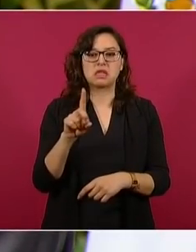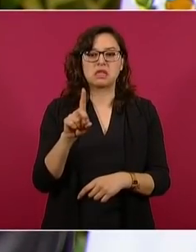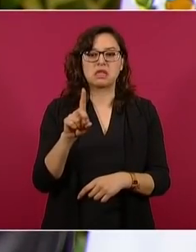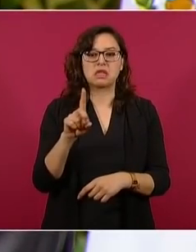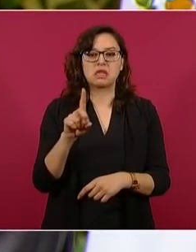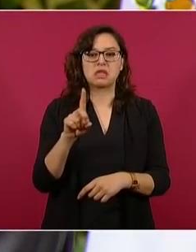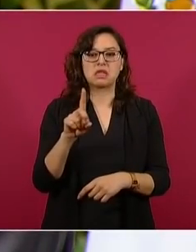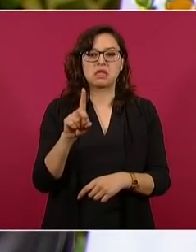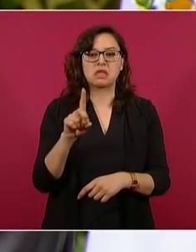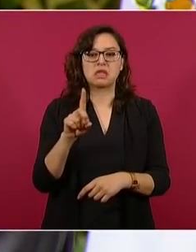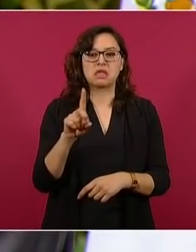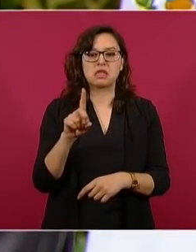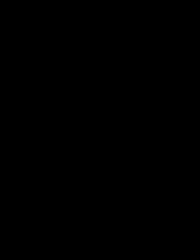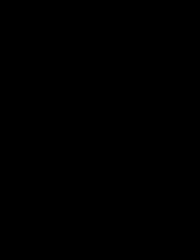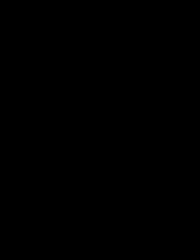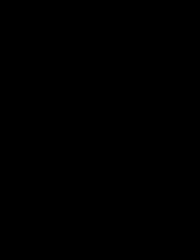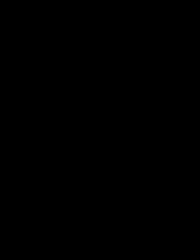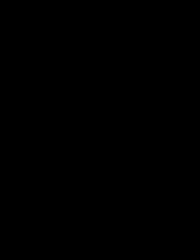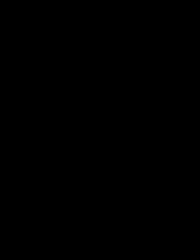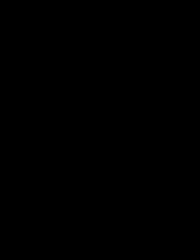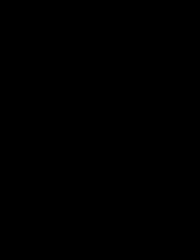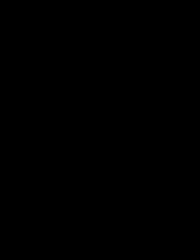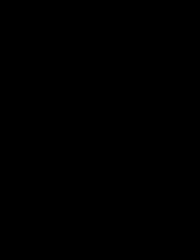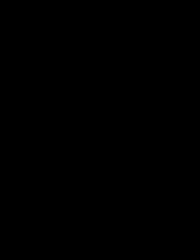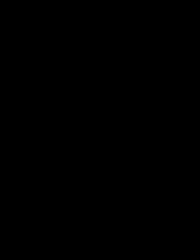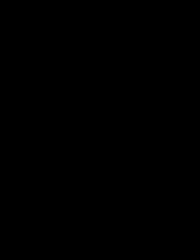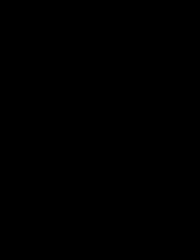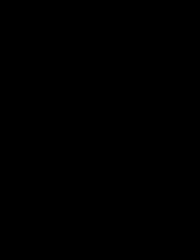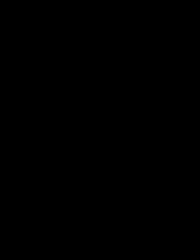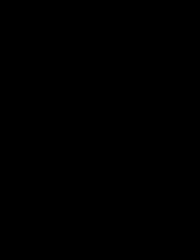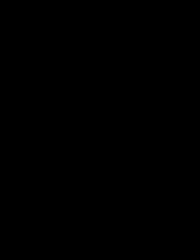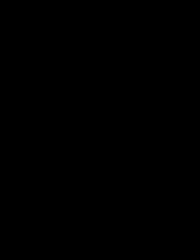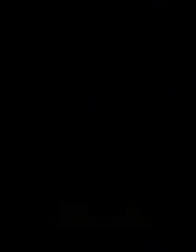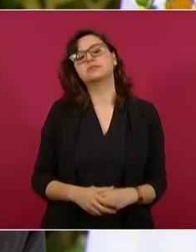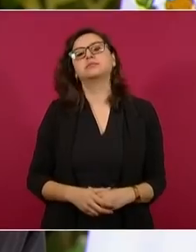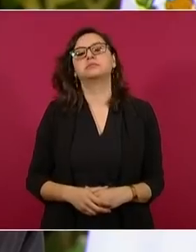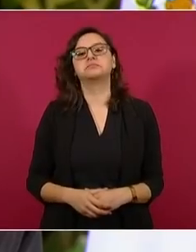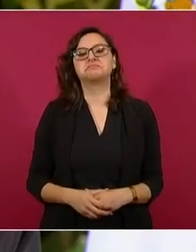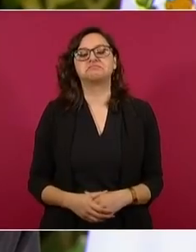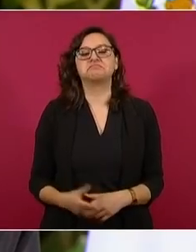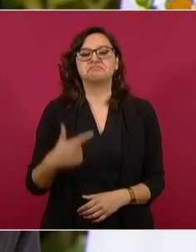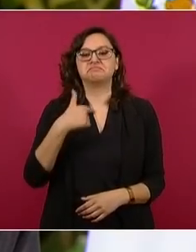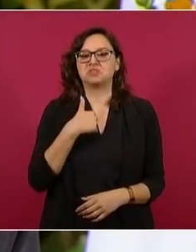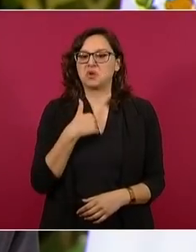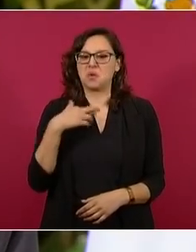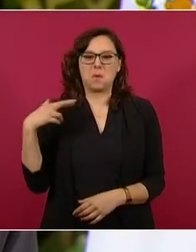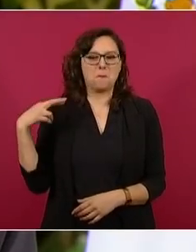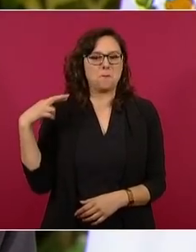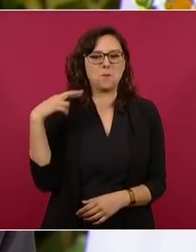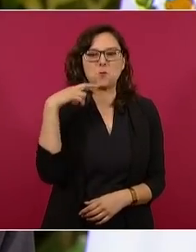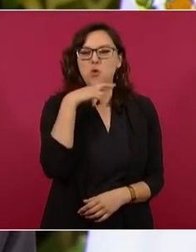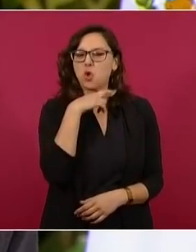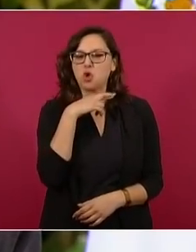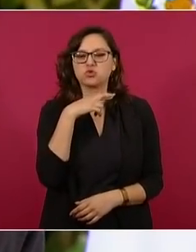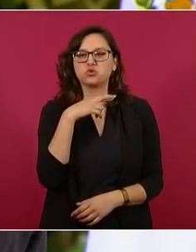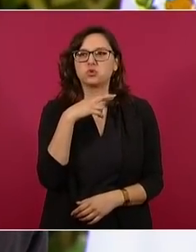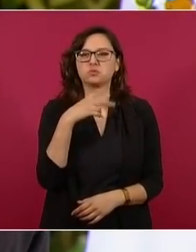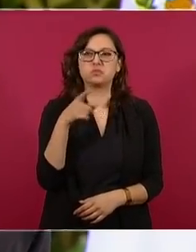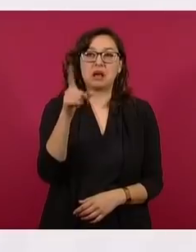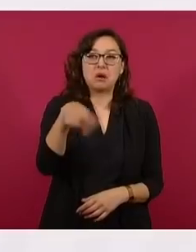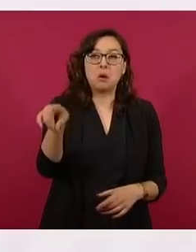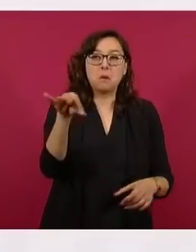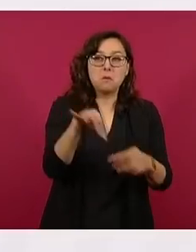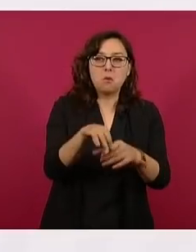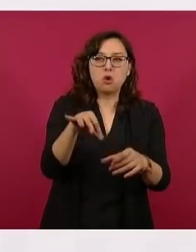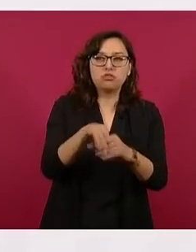al día siguiente, el lunes próximo, una iniciativa al